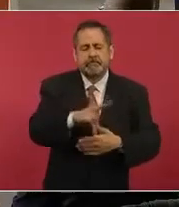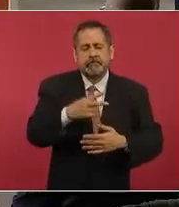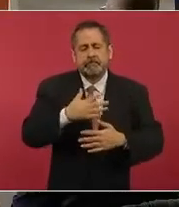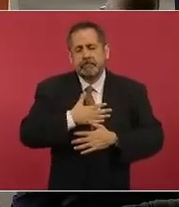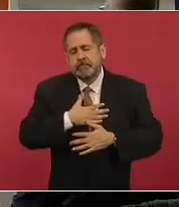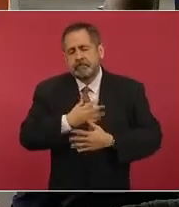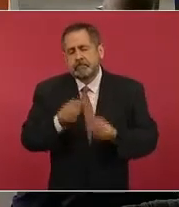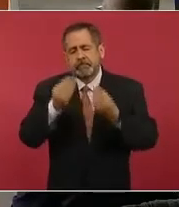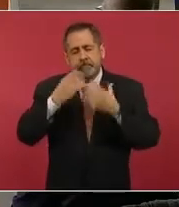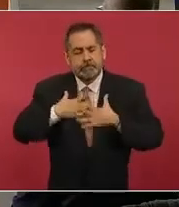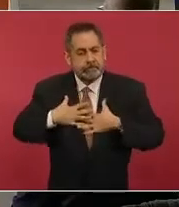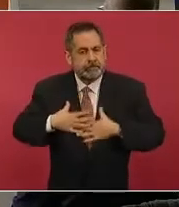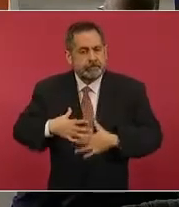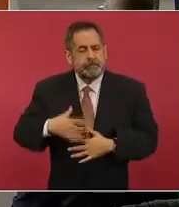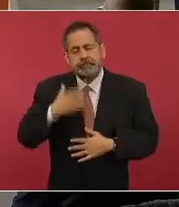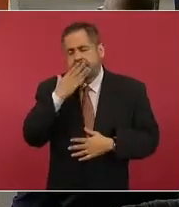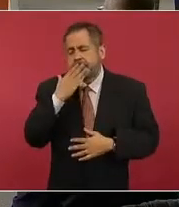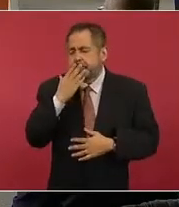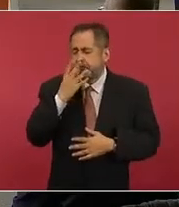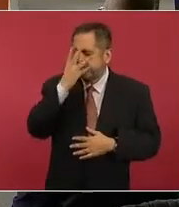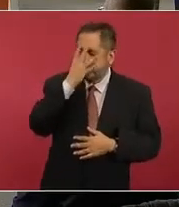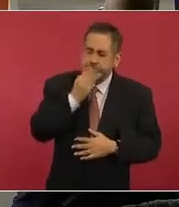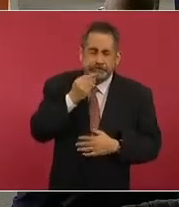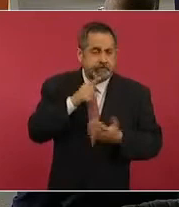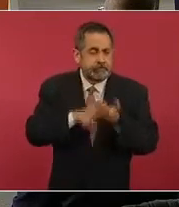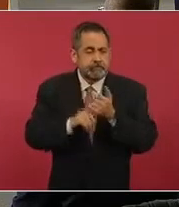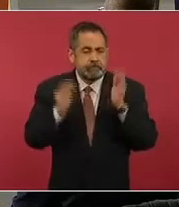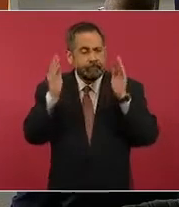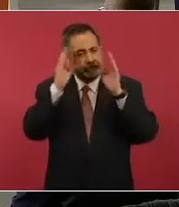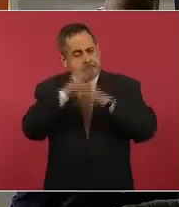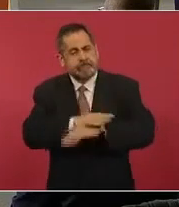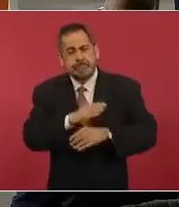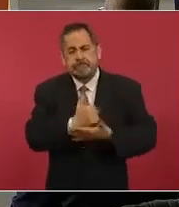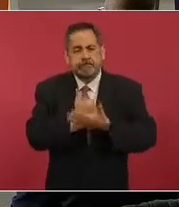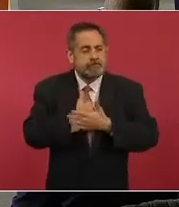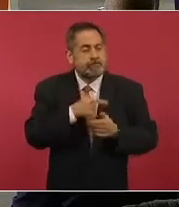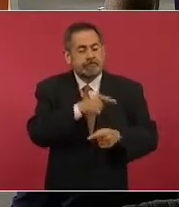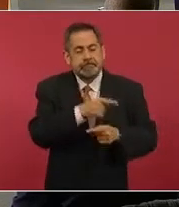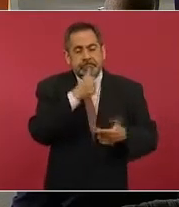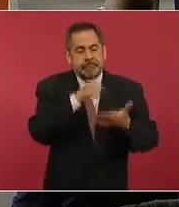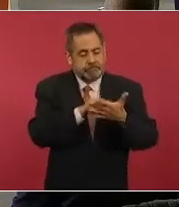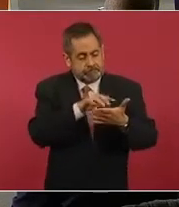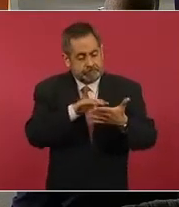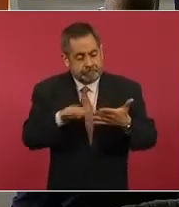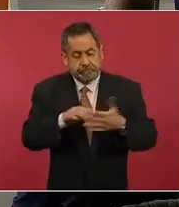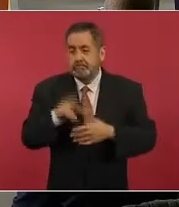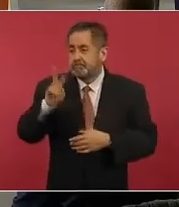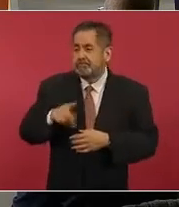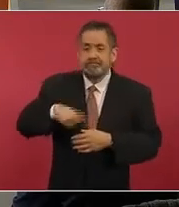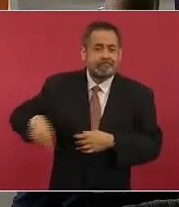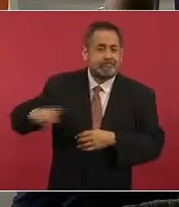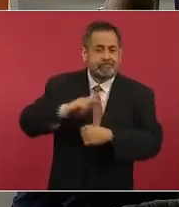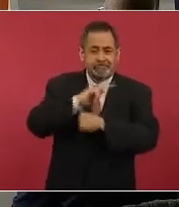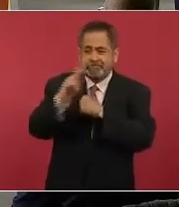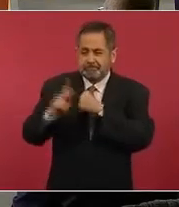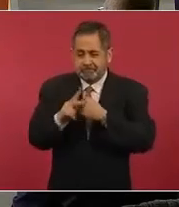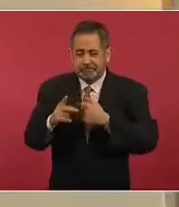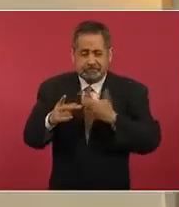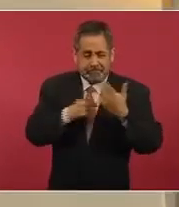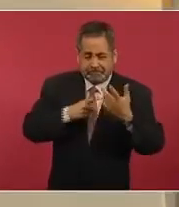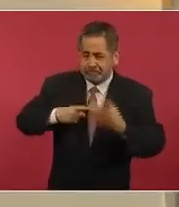para mi espíritu en un tiempo tan difícil como en que me ha tocado enfrentar. Un país endeudado y responsablemente